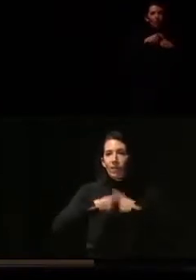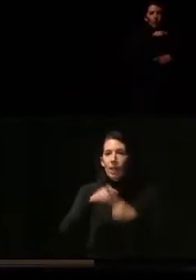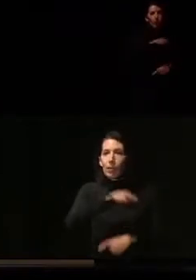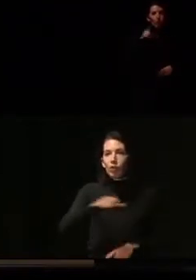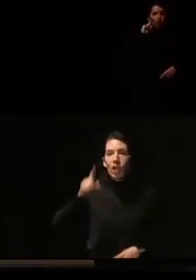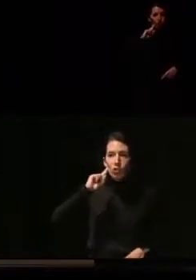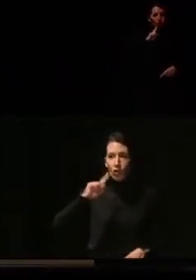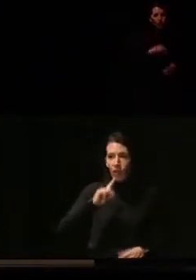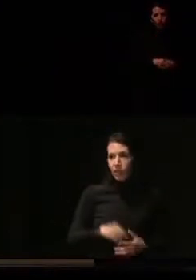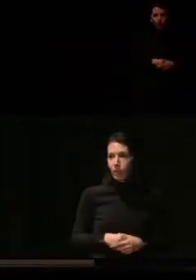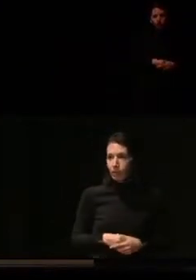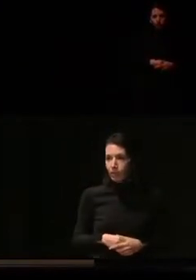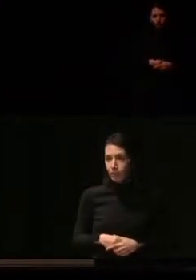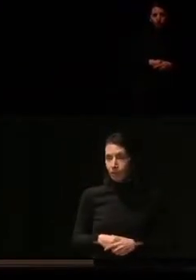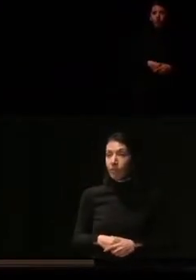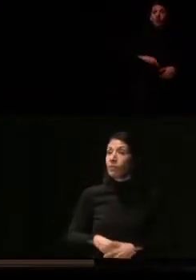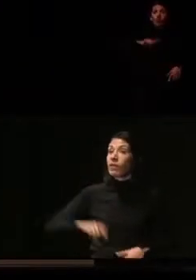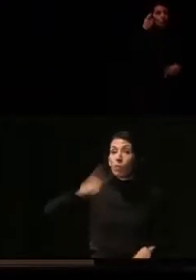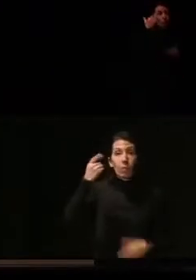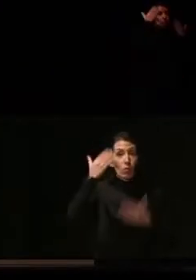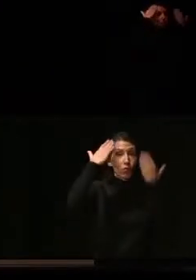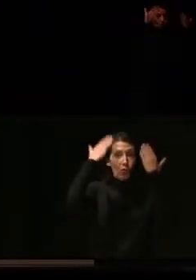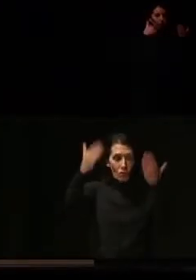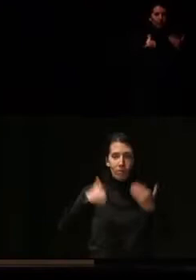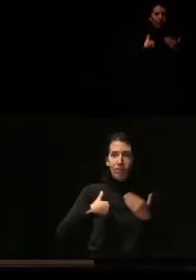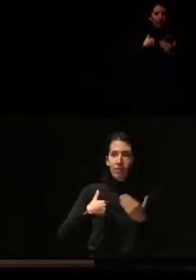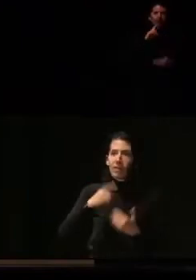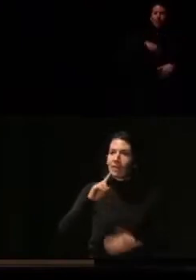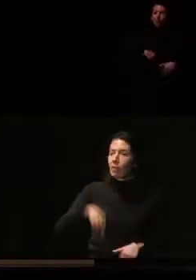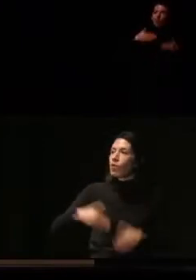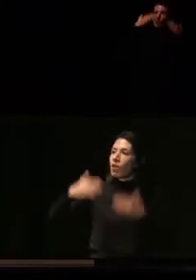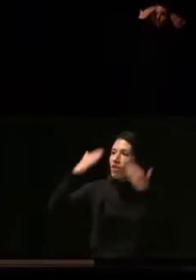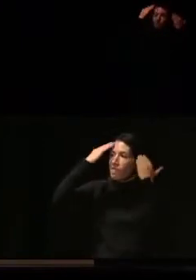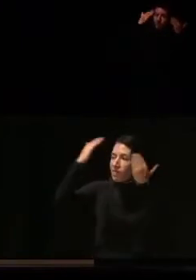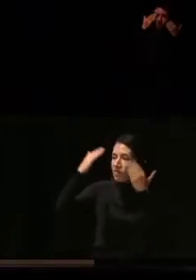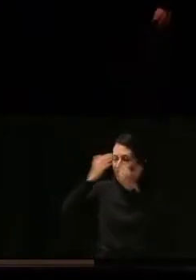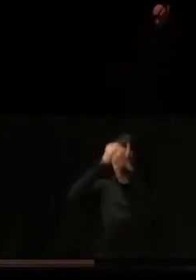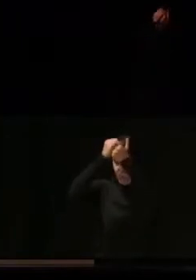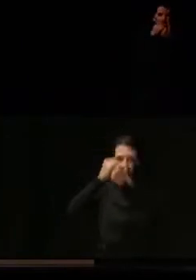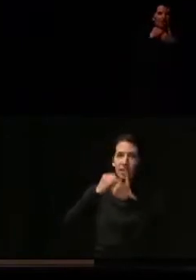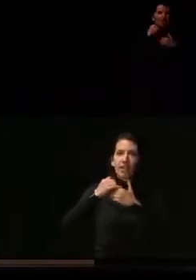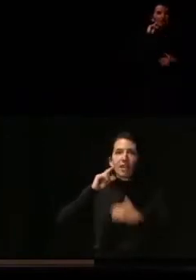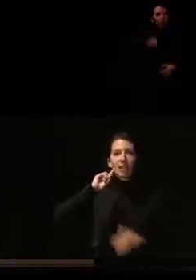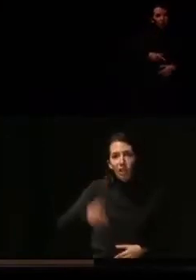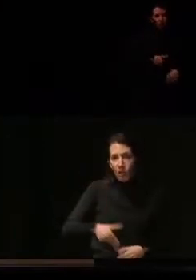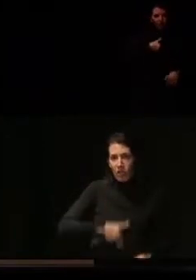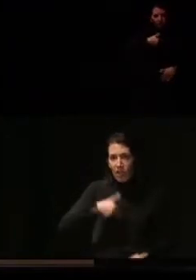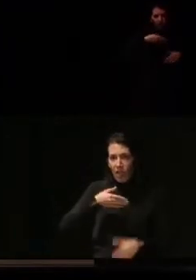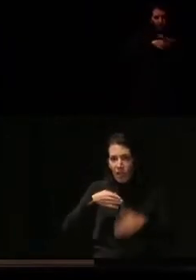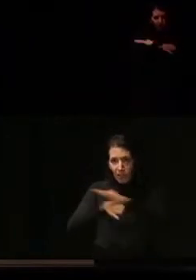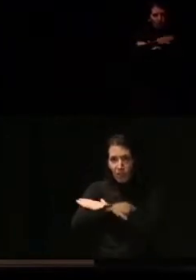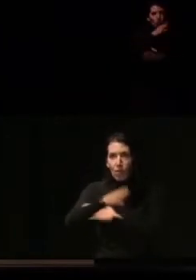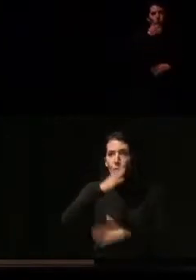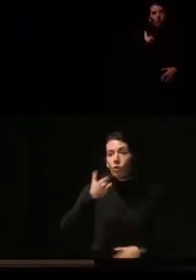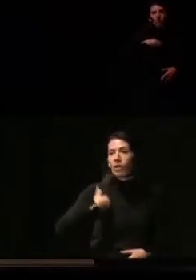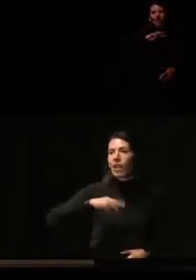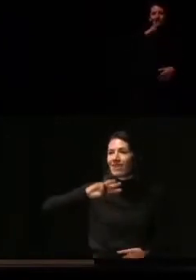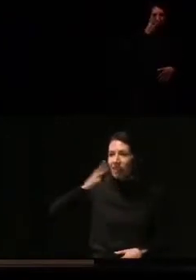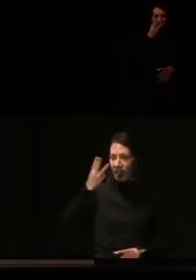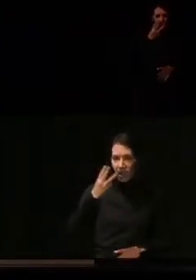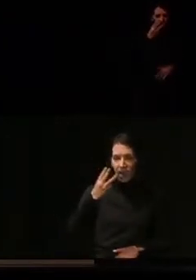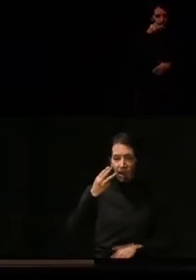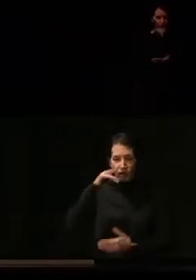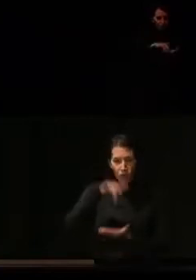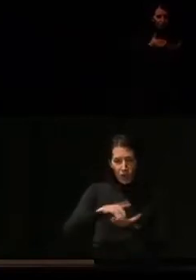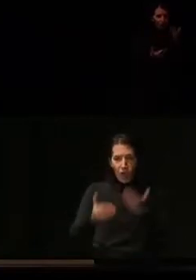Sordas. Bueno, lo primero, enhorabuena y muchas felicidades a la Dirección General de Accesibilidad por la tercera edición de